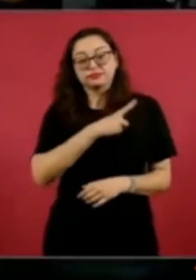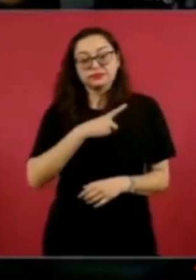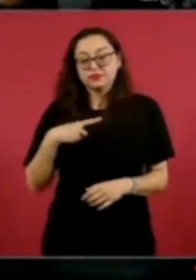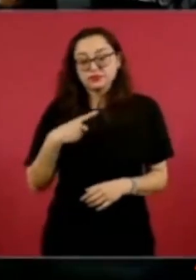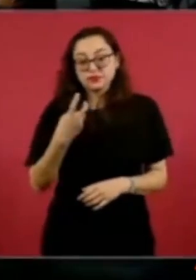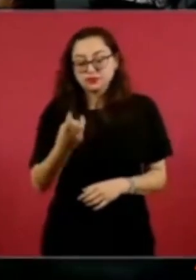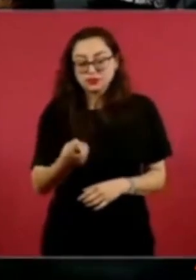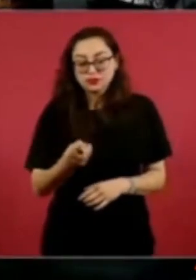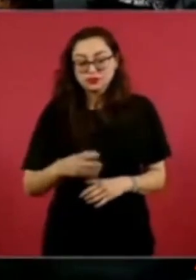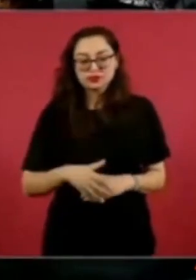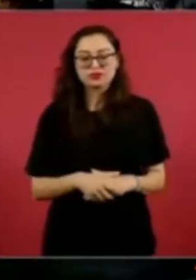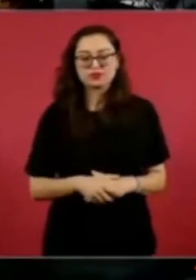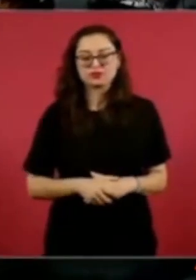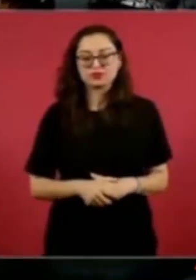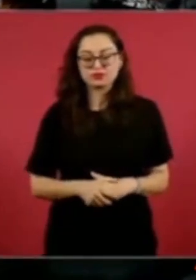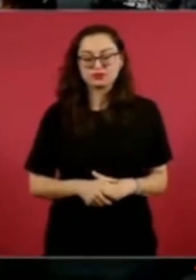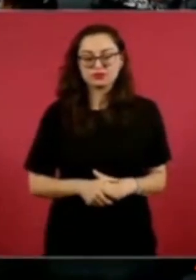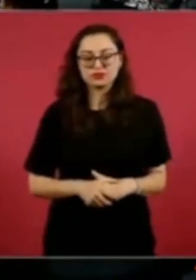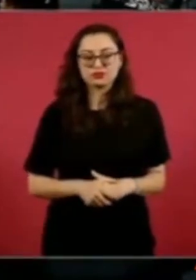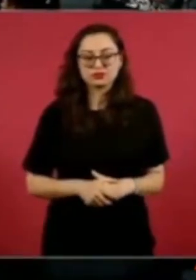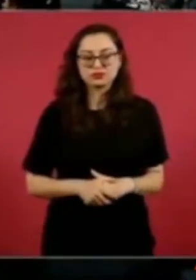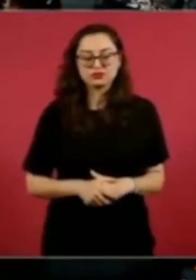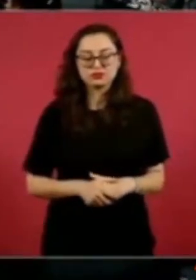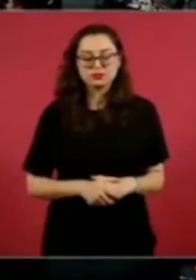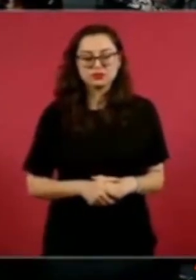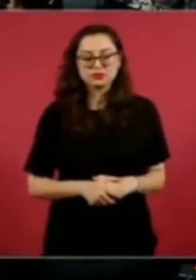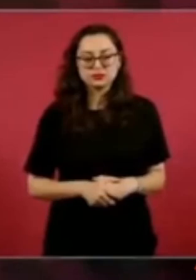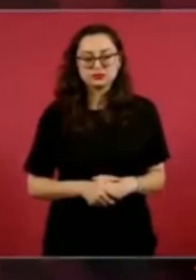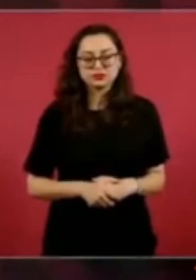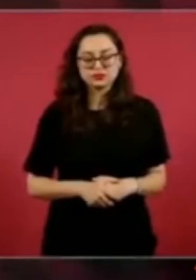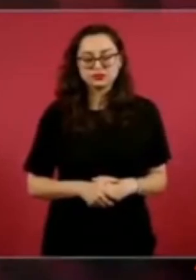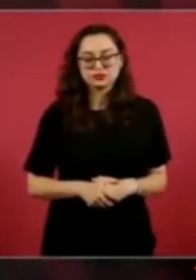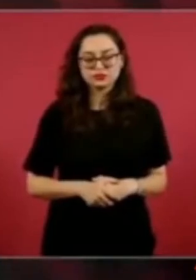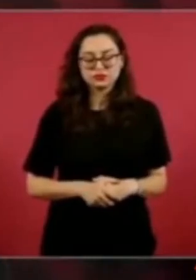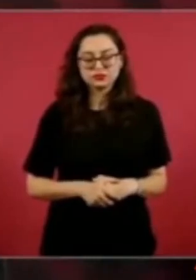Eso ya no funciona.